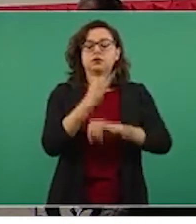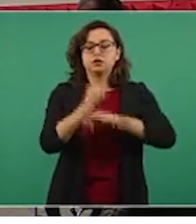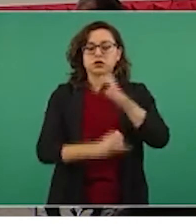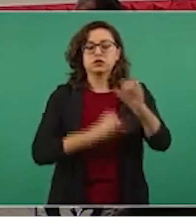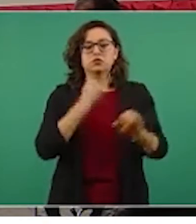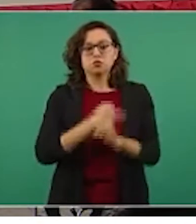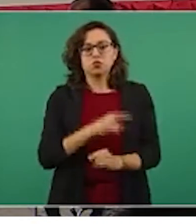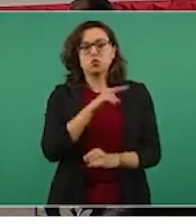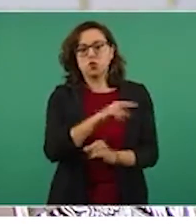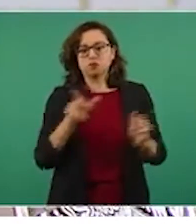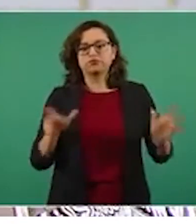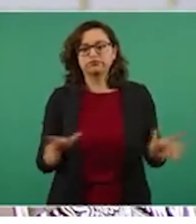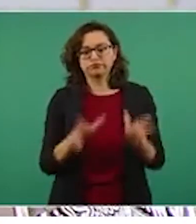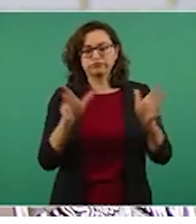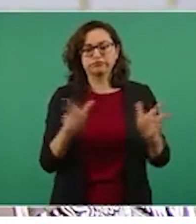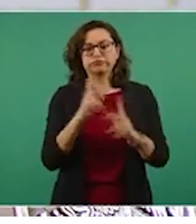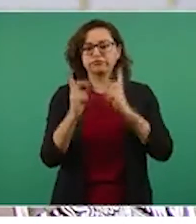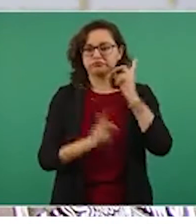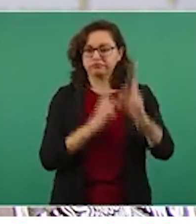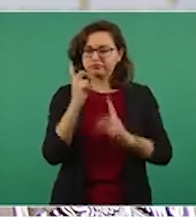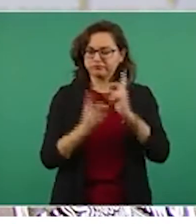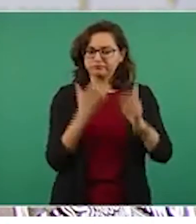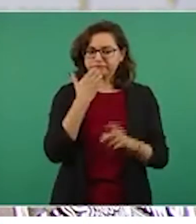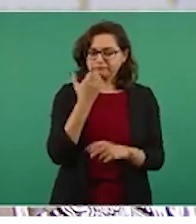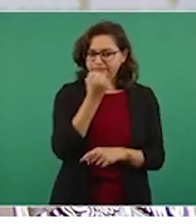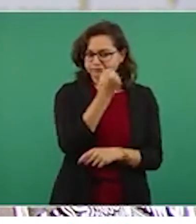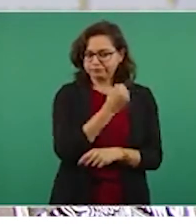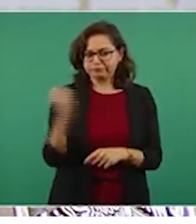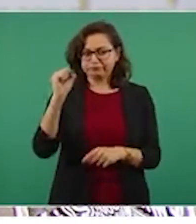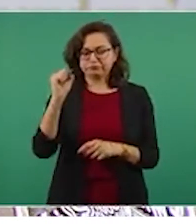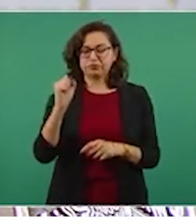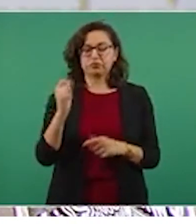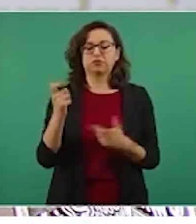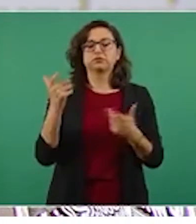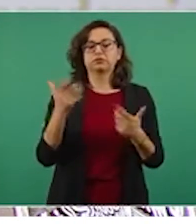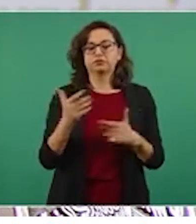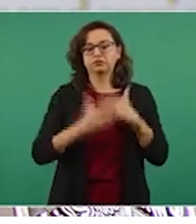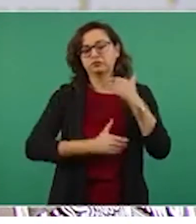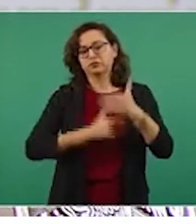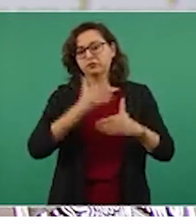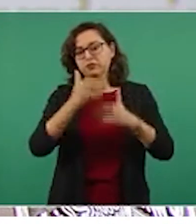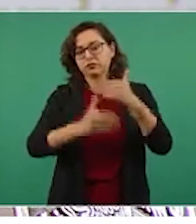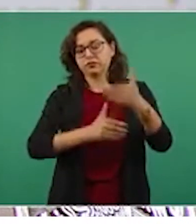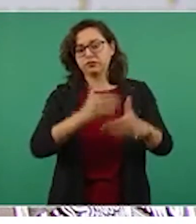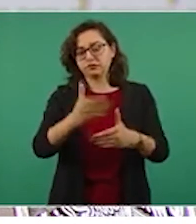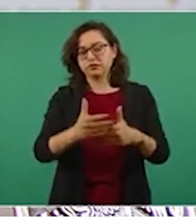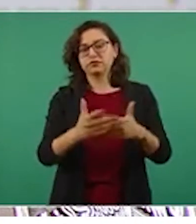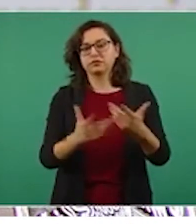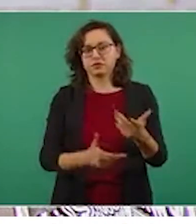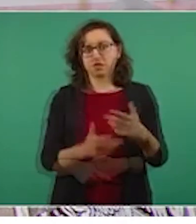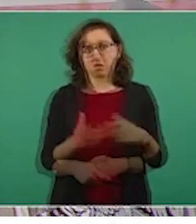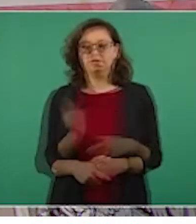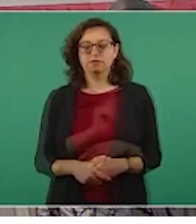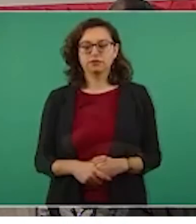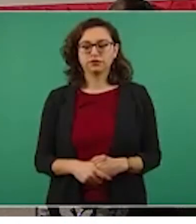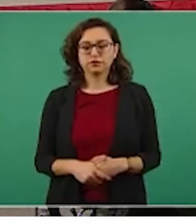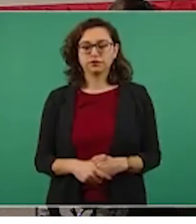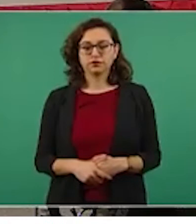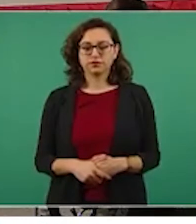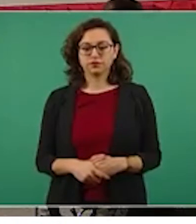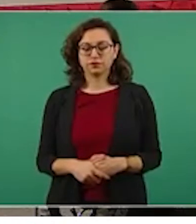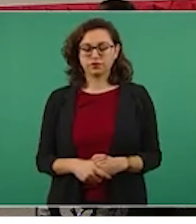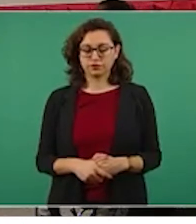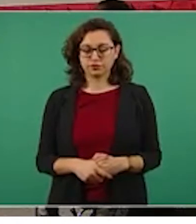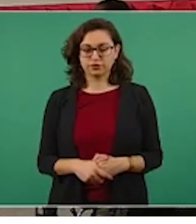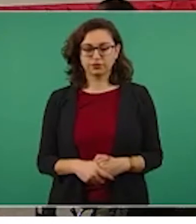de alto rendimiento y en su oportunidad aspirar a una carrera como deportista profesional. Este es